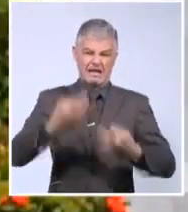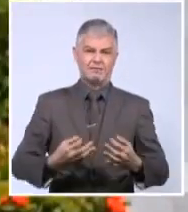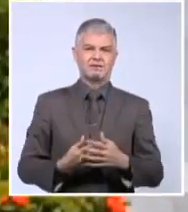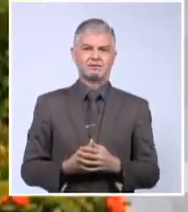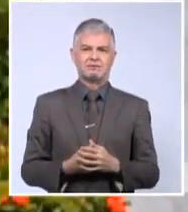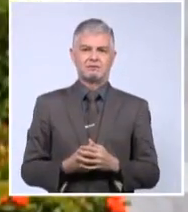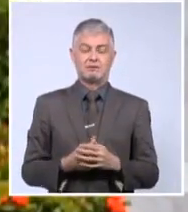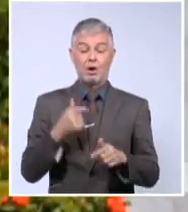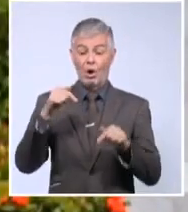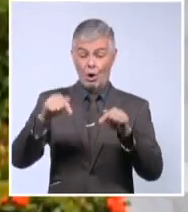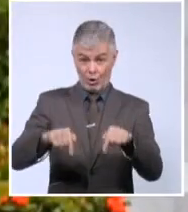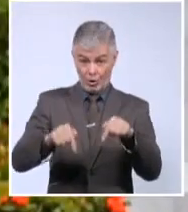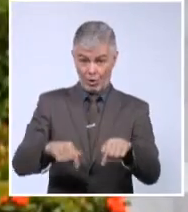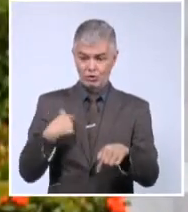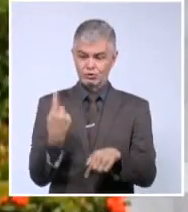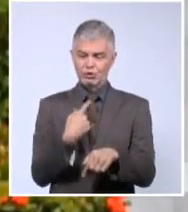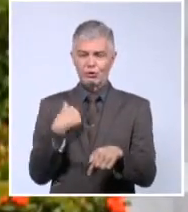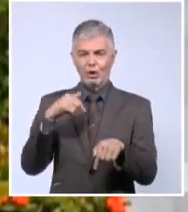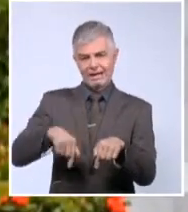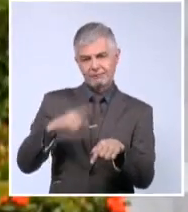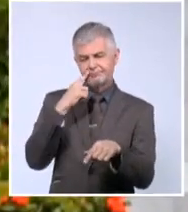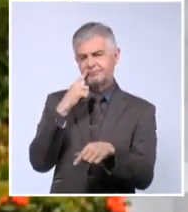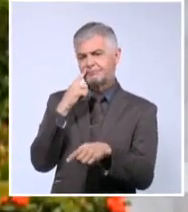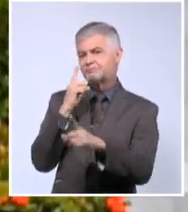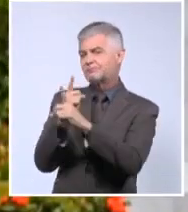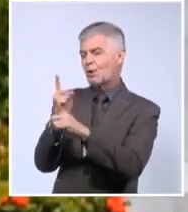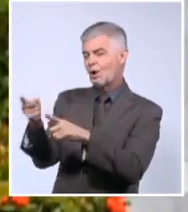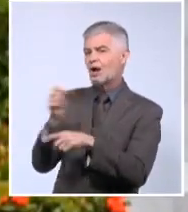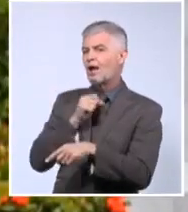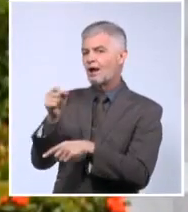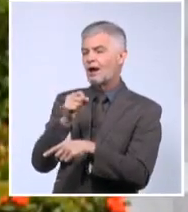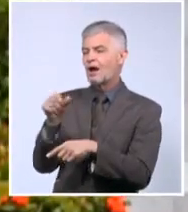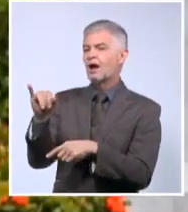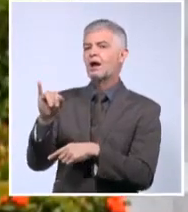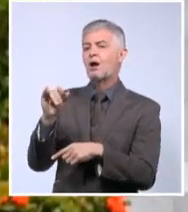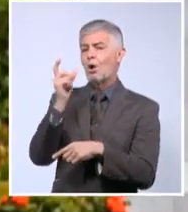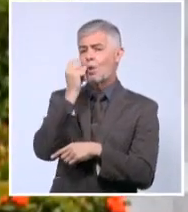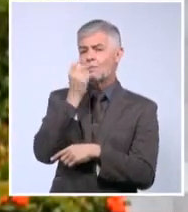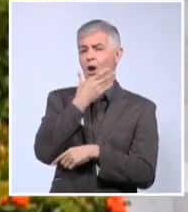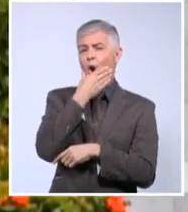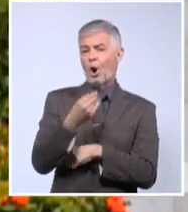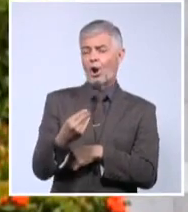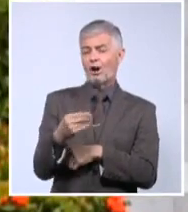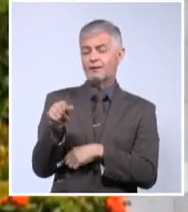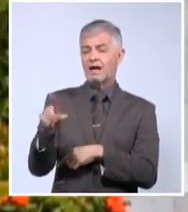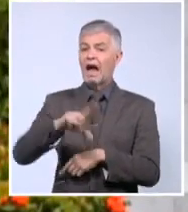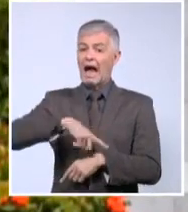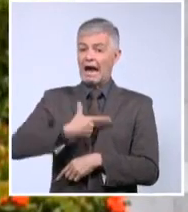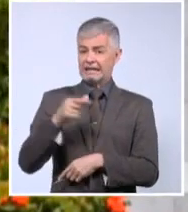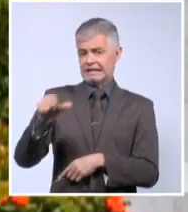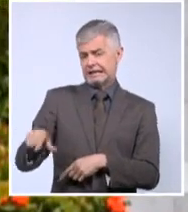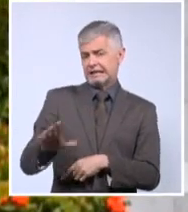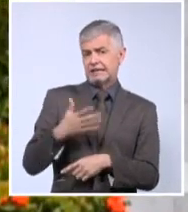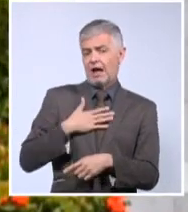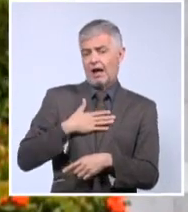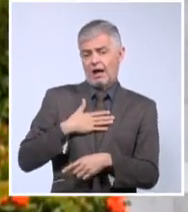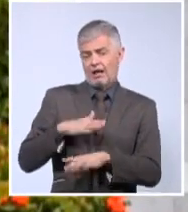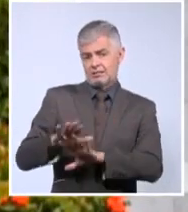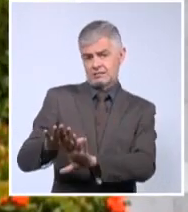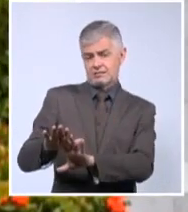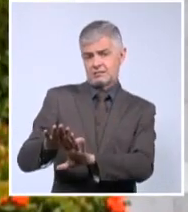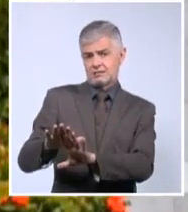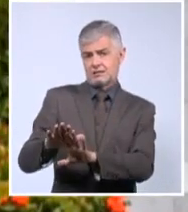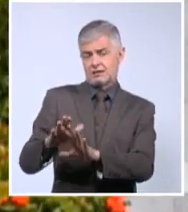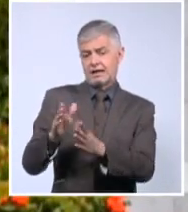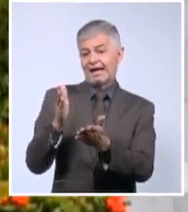tenemos la oportunidad de tener un encuentro con Iván Buenavides, que es un artista aficionado acá. Él